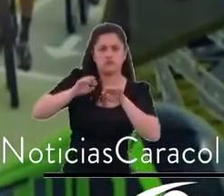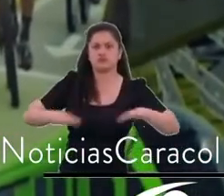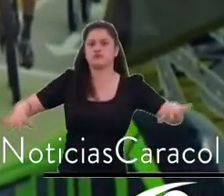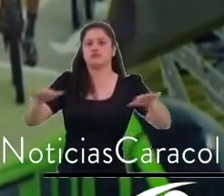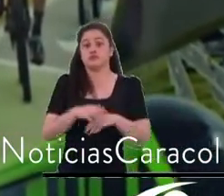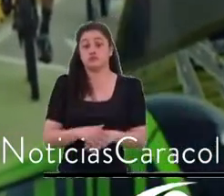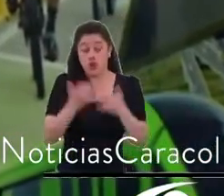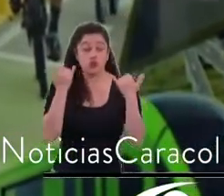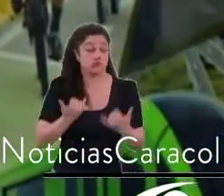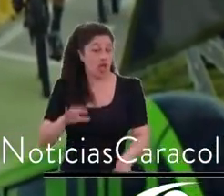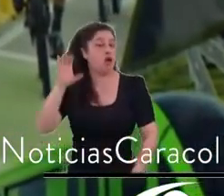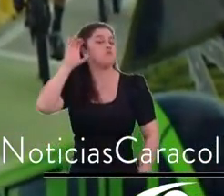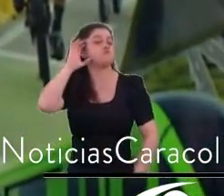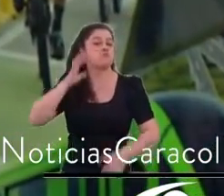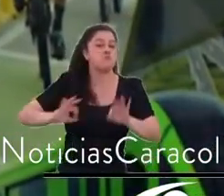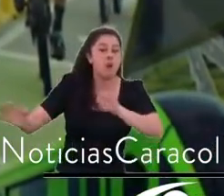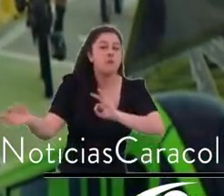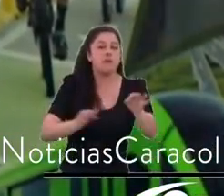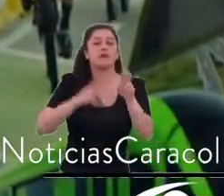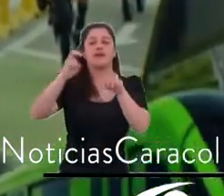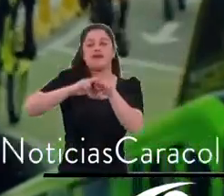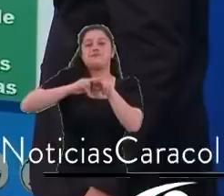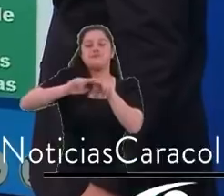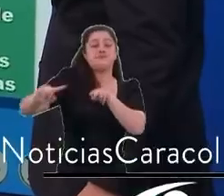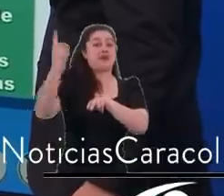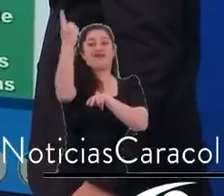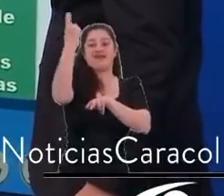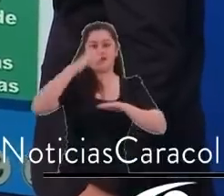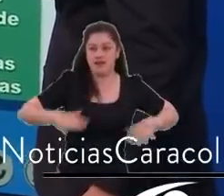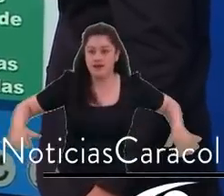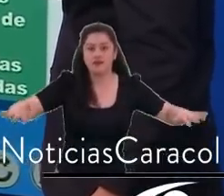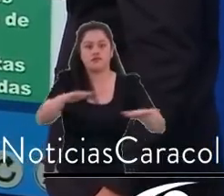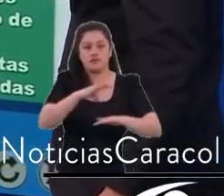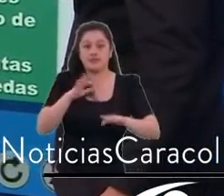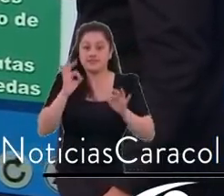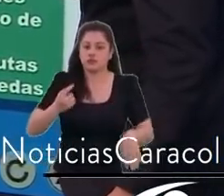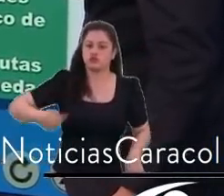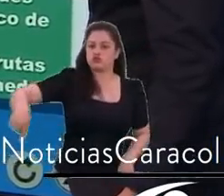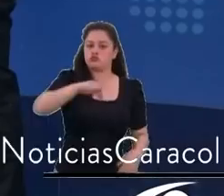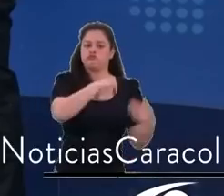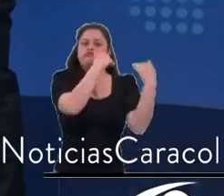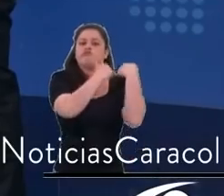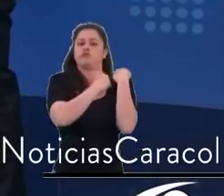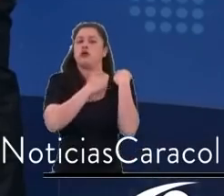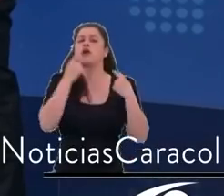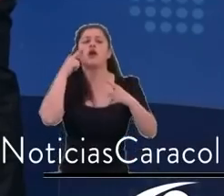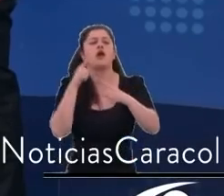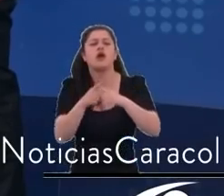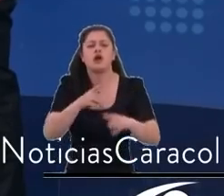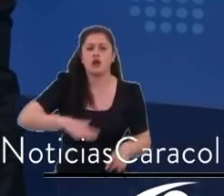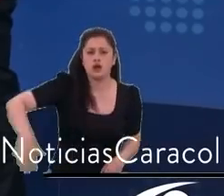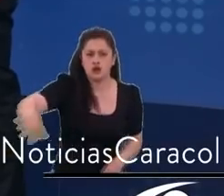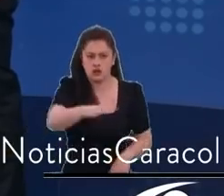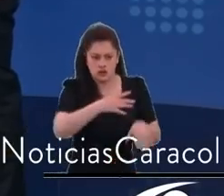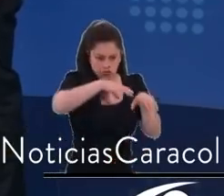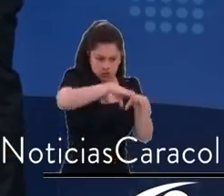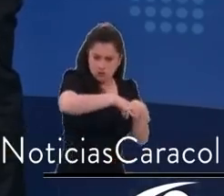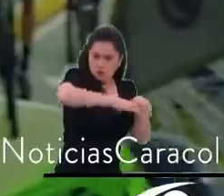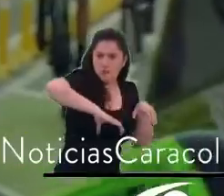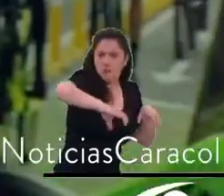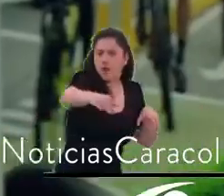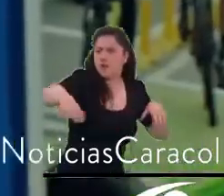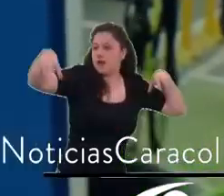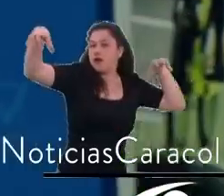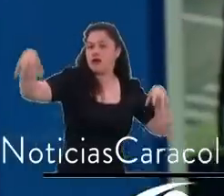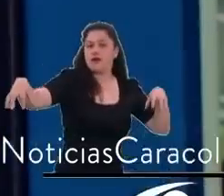gobierno el nuestro va a dejar contratada la segunda. El siguiente gobierno tendrá que contratar la tercera y así hasta que completemos cinco. Dos trenes